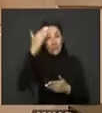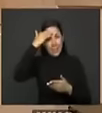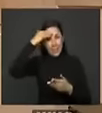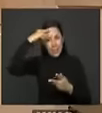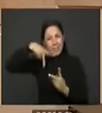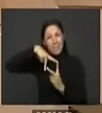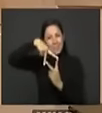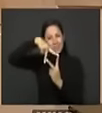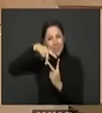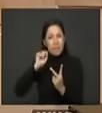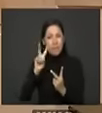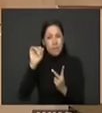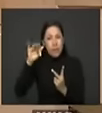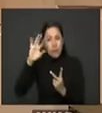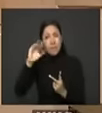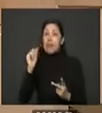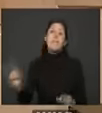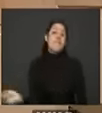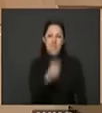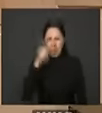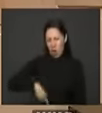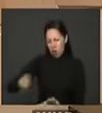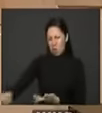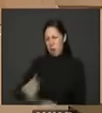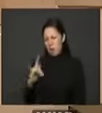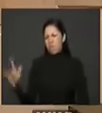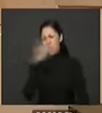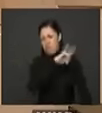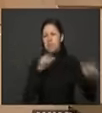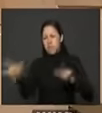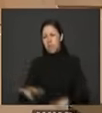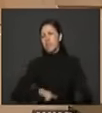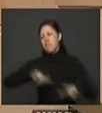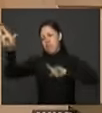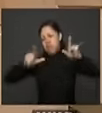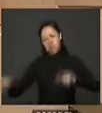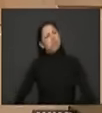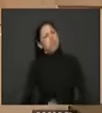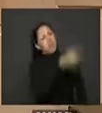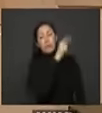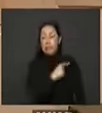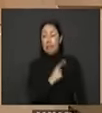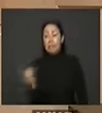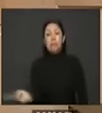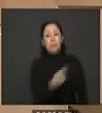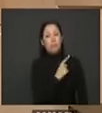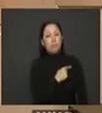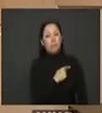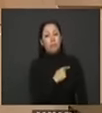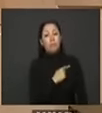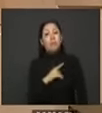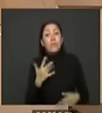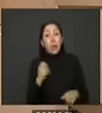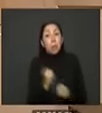mandando funcionarios a que llenen Excel llenen fichas capaciten a funcionarios funcionarios que despiden a los 6 meses